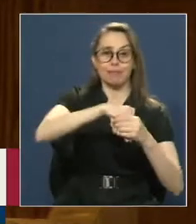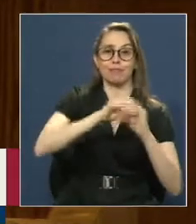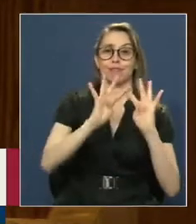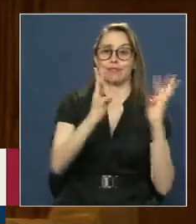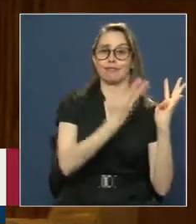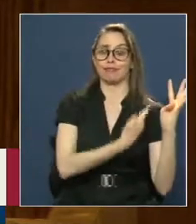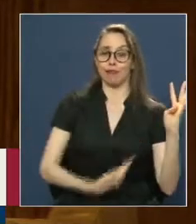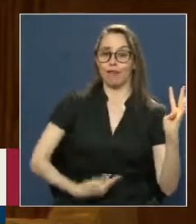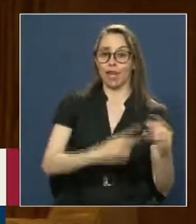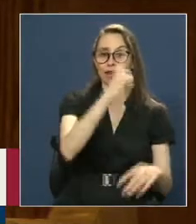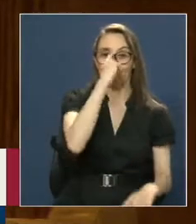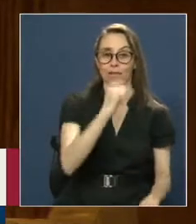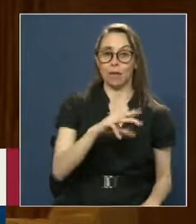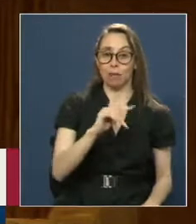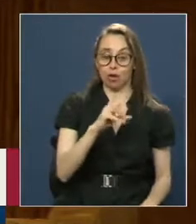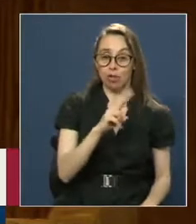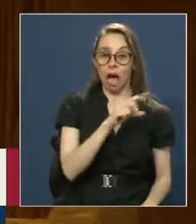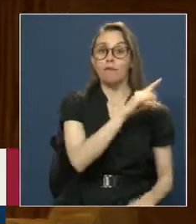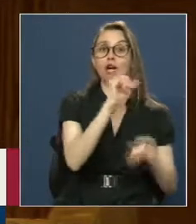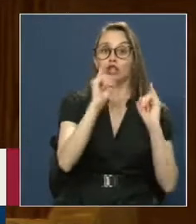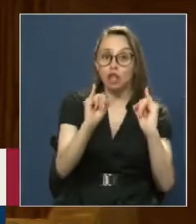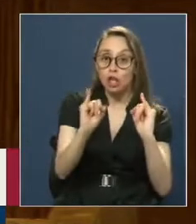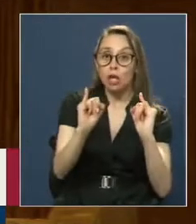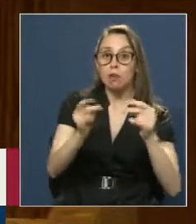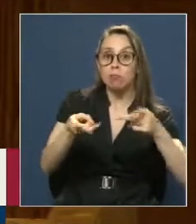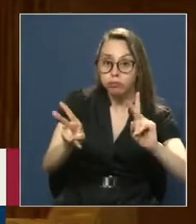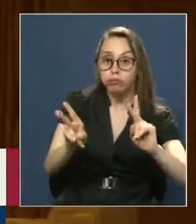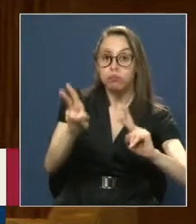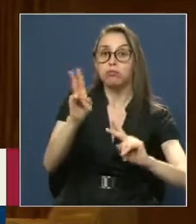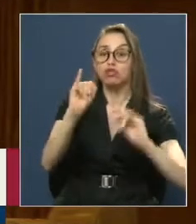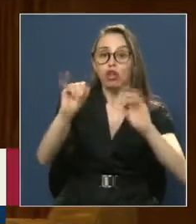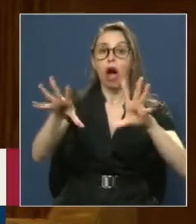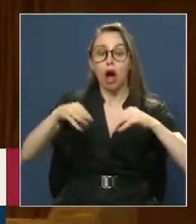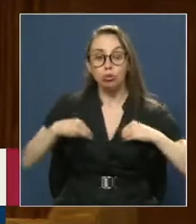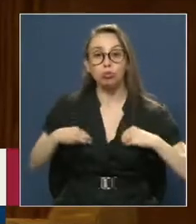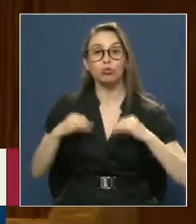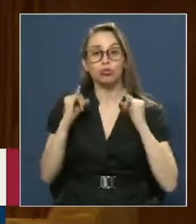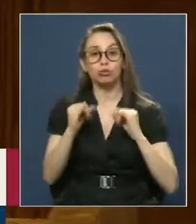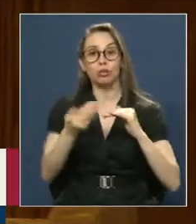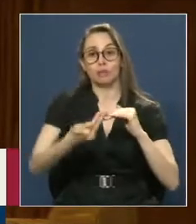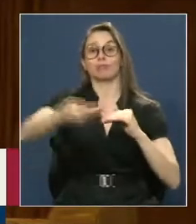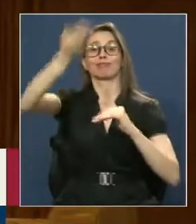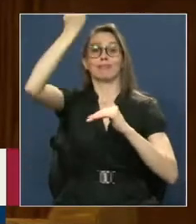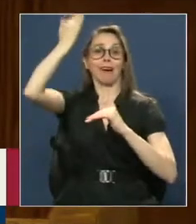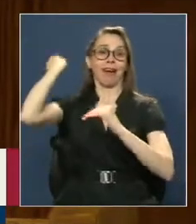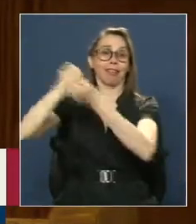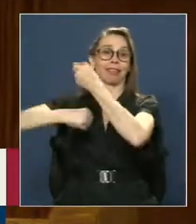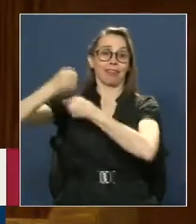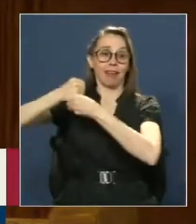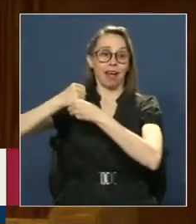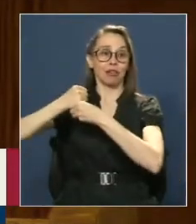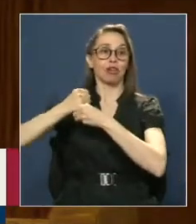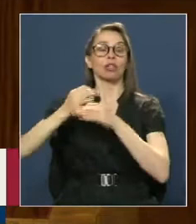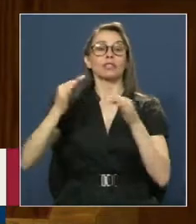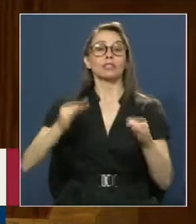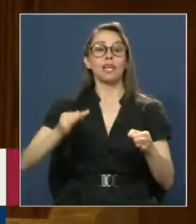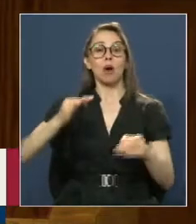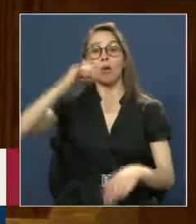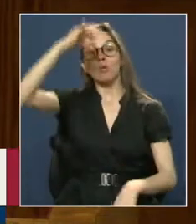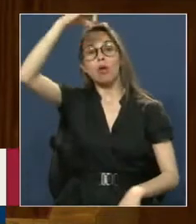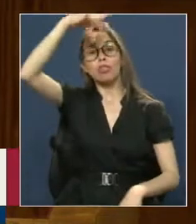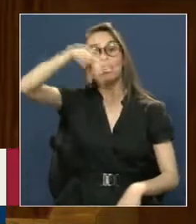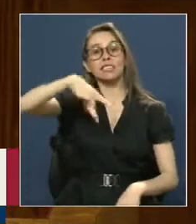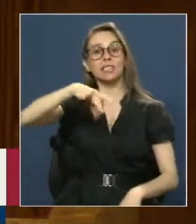Y hubiera tenido Éxito En la oportunidad Los destinos De la patria